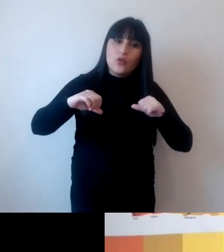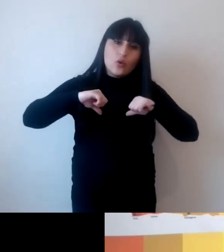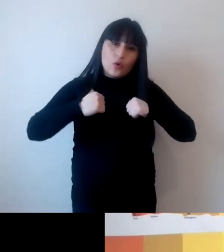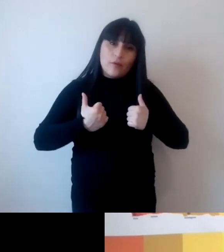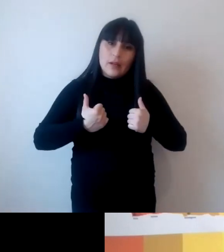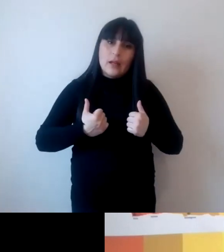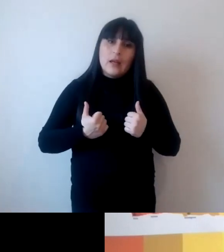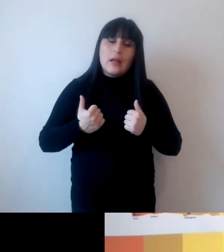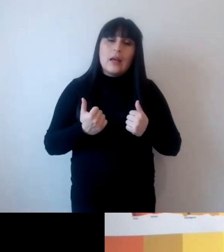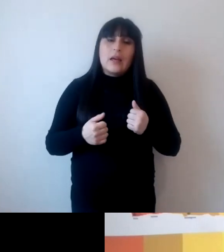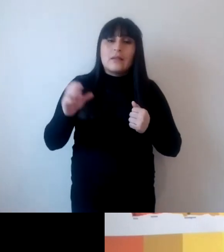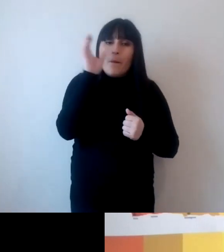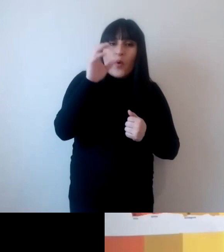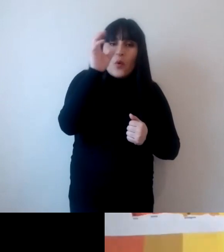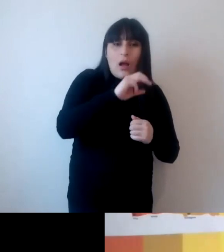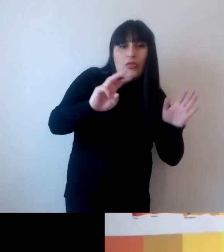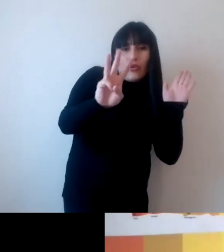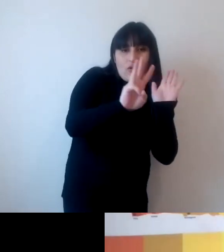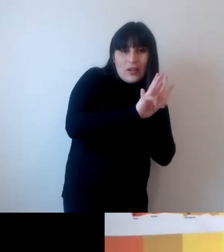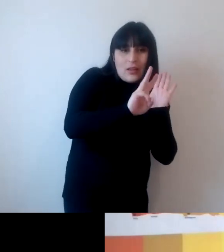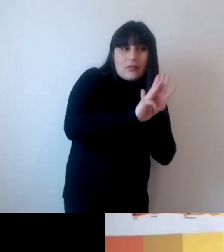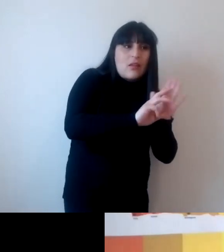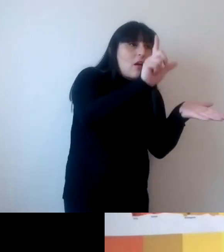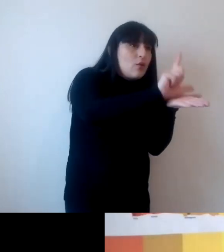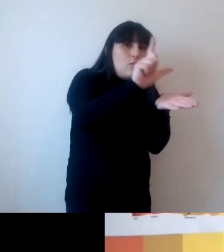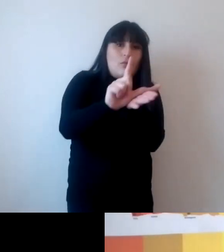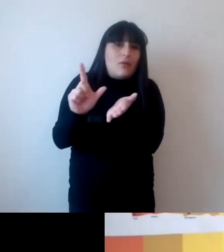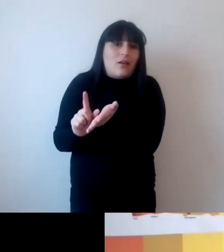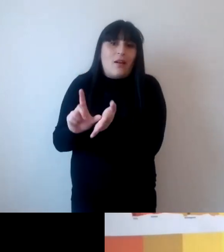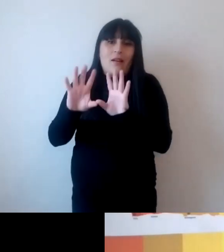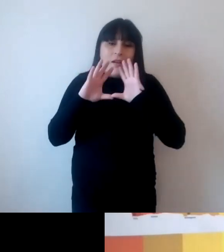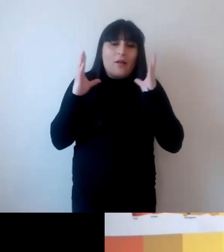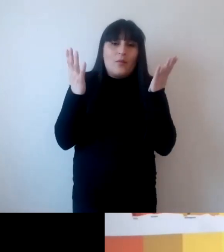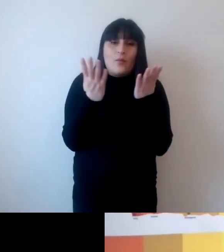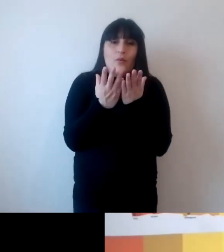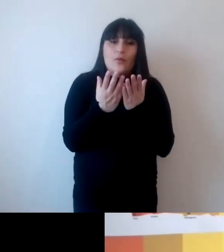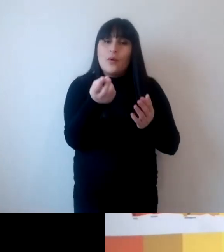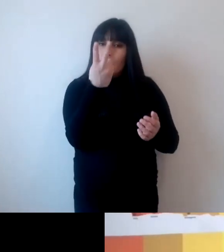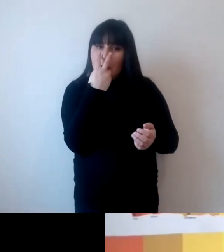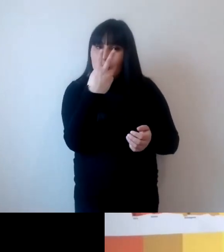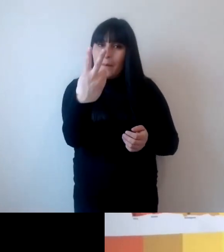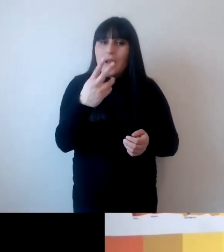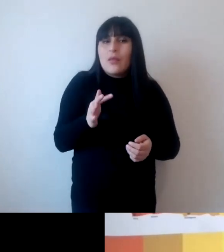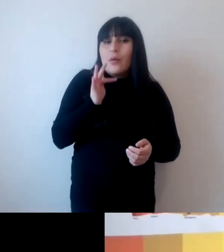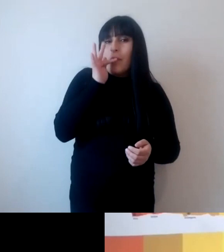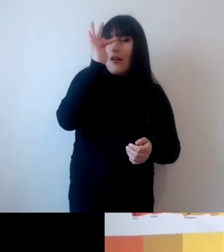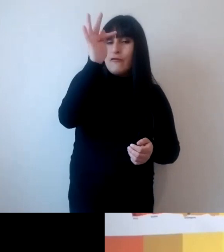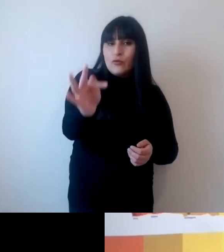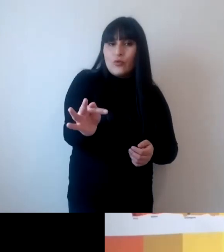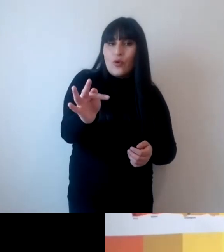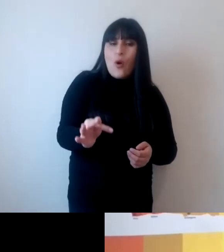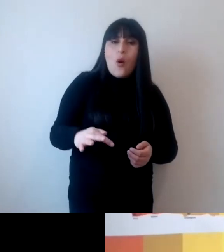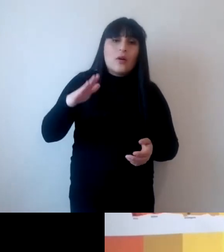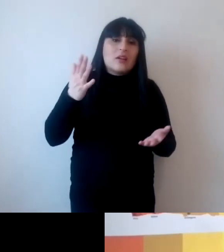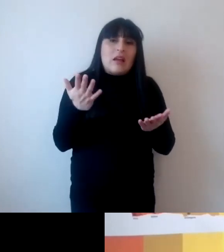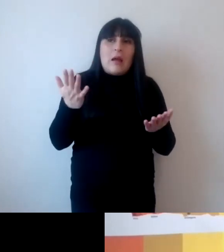donde están definiendo su identidad su lugar en el mundo y están mirando más para el futuro que para el presente que para el